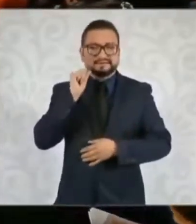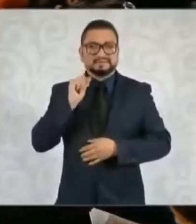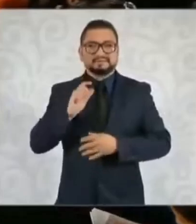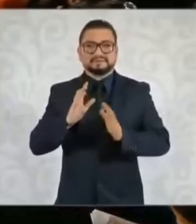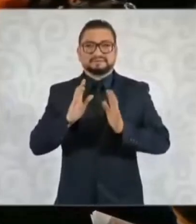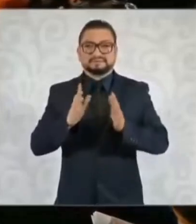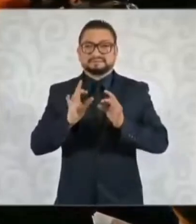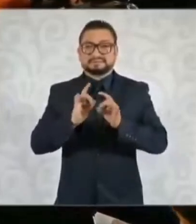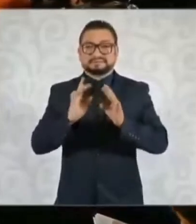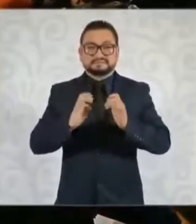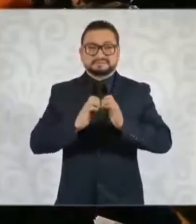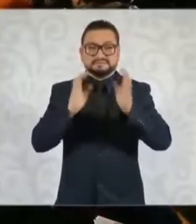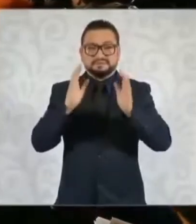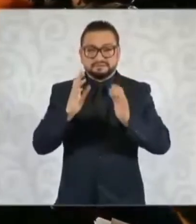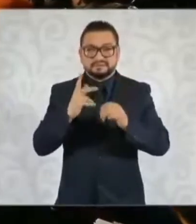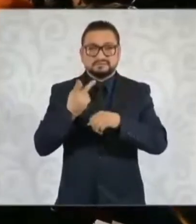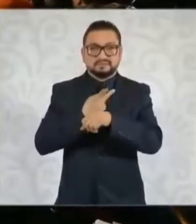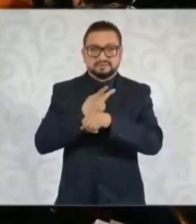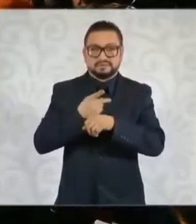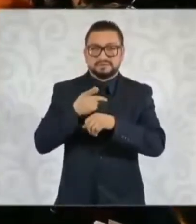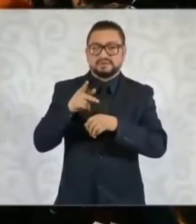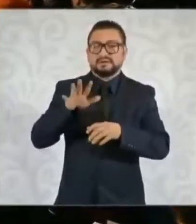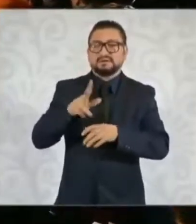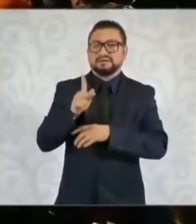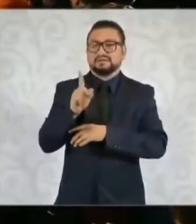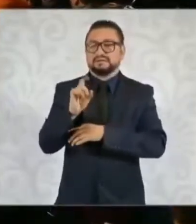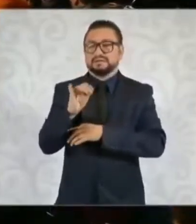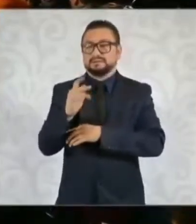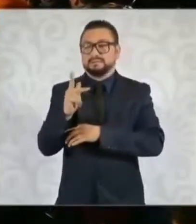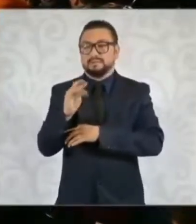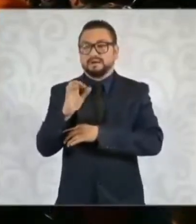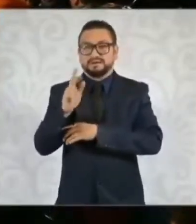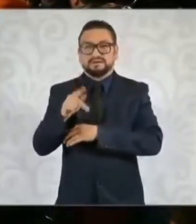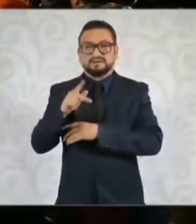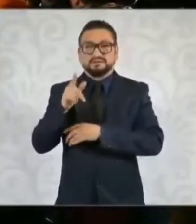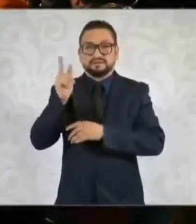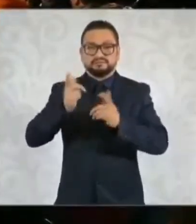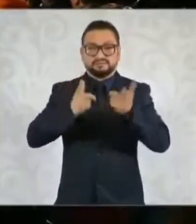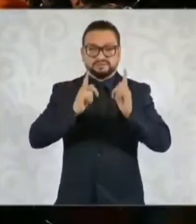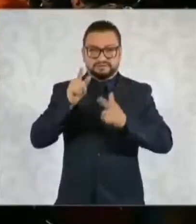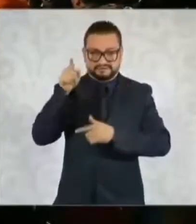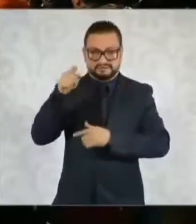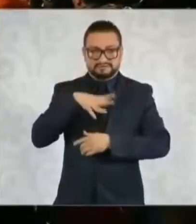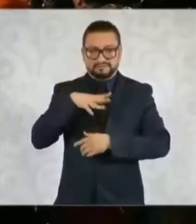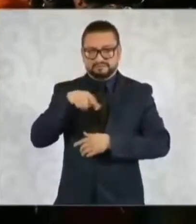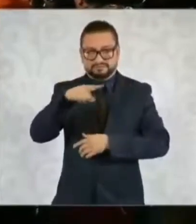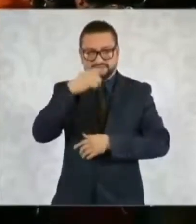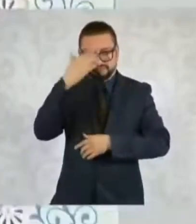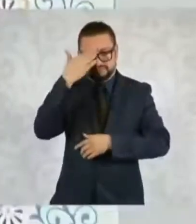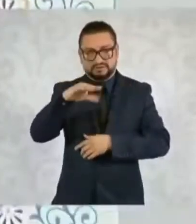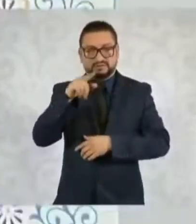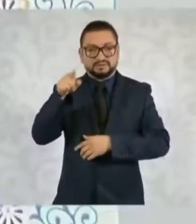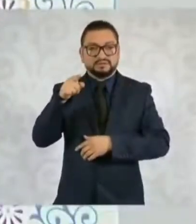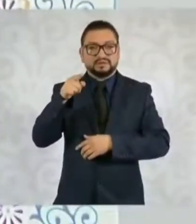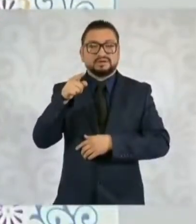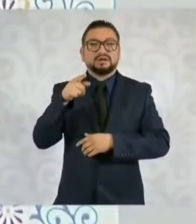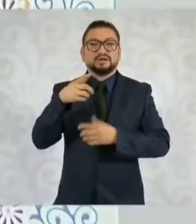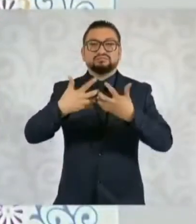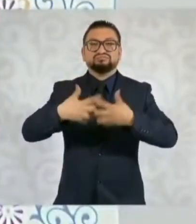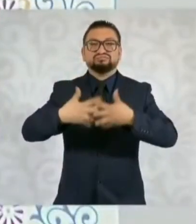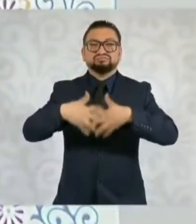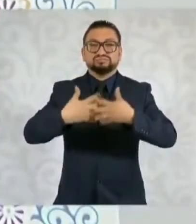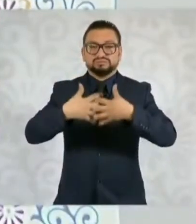un accidente en la refinería de Deer Park, que está ubicada en Texas, como ustedes saben. Hubo una fuga